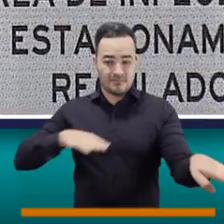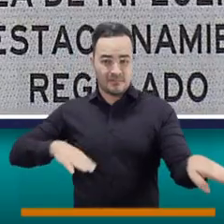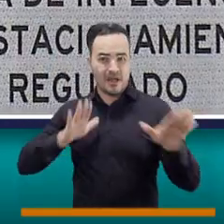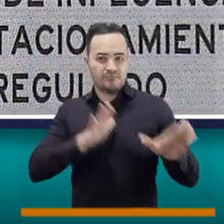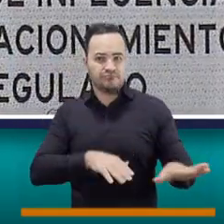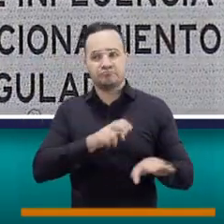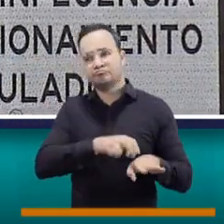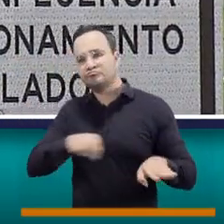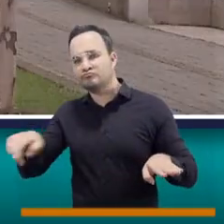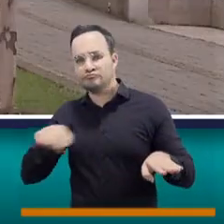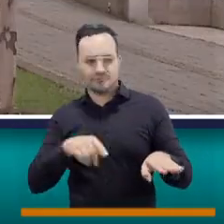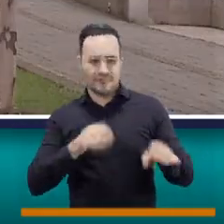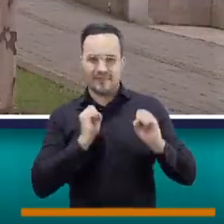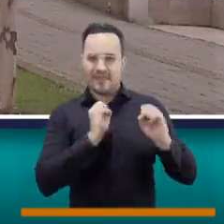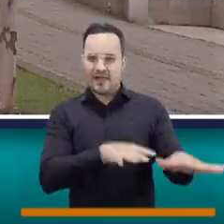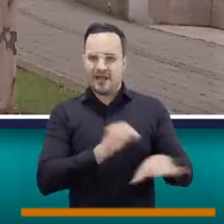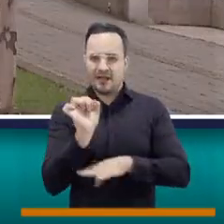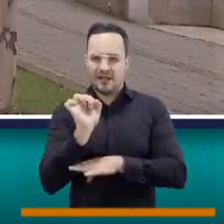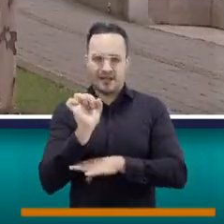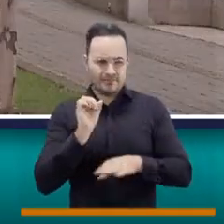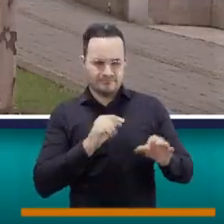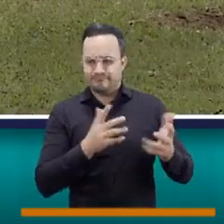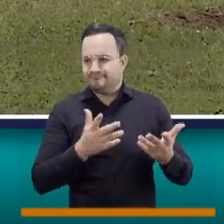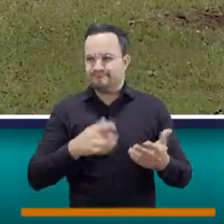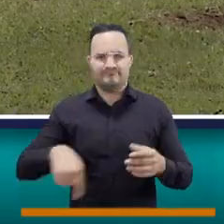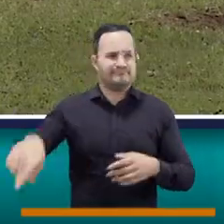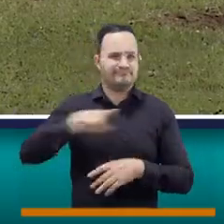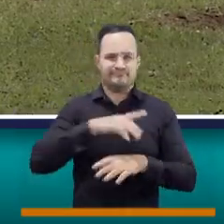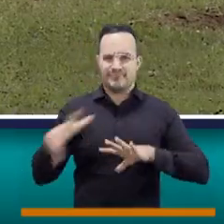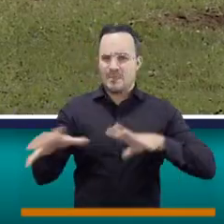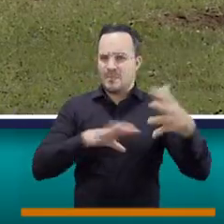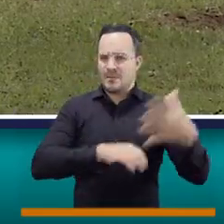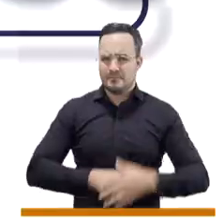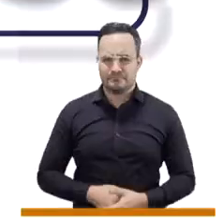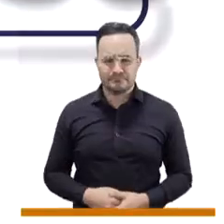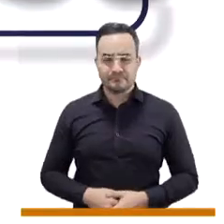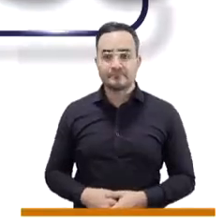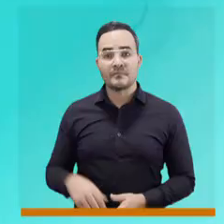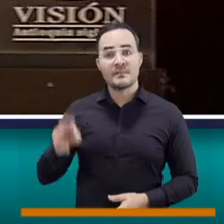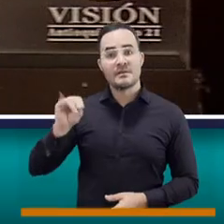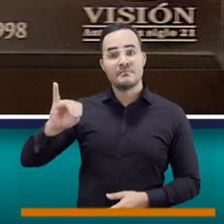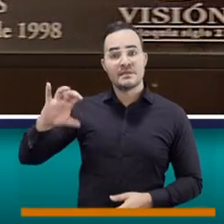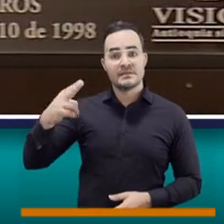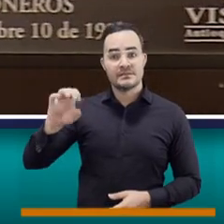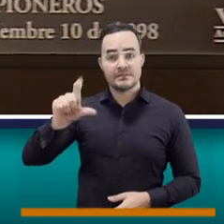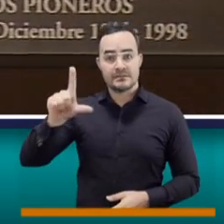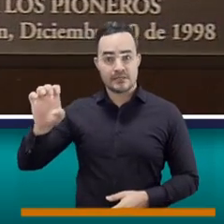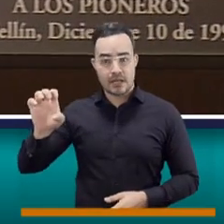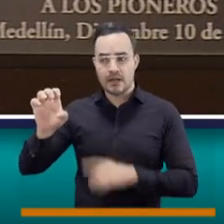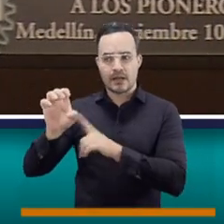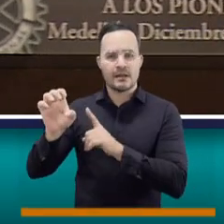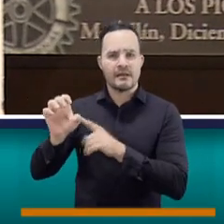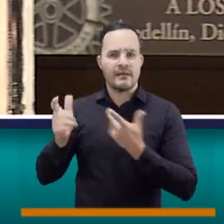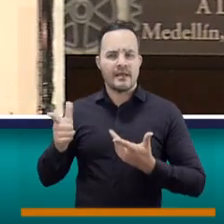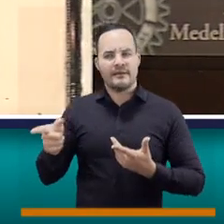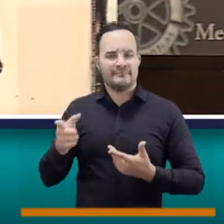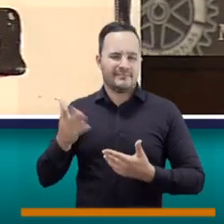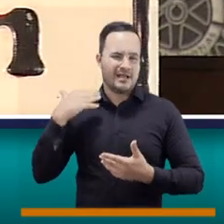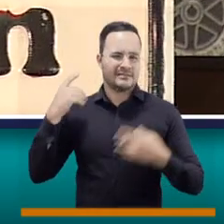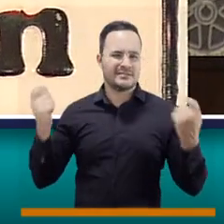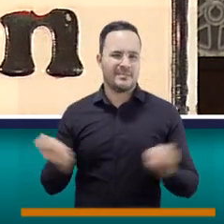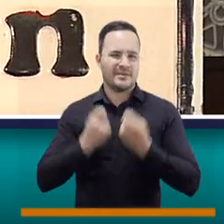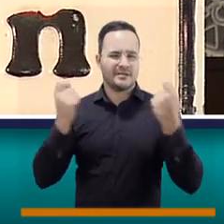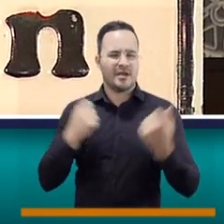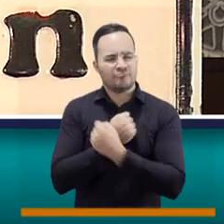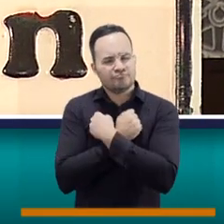parqueo contribuye en un 40% a la congestión vehicular de Medellín. Tras el fallecimiento de Michel